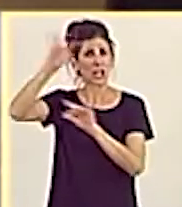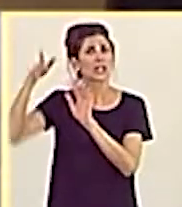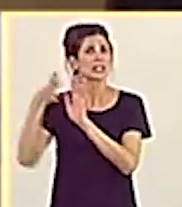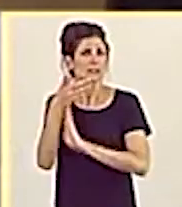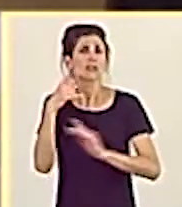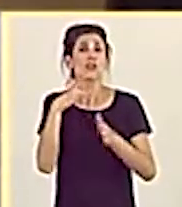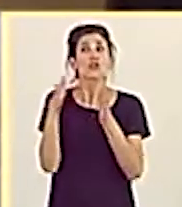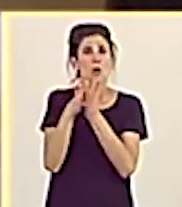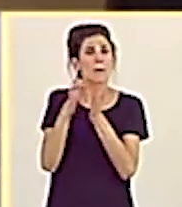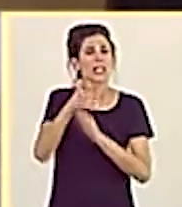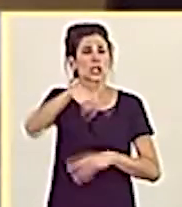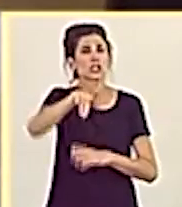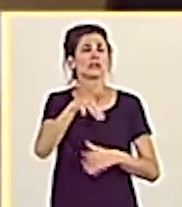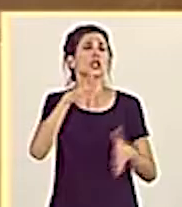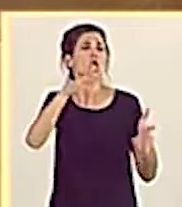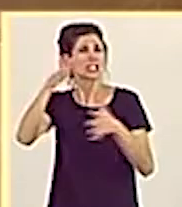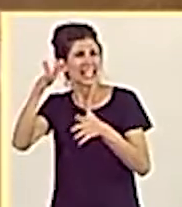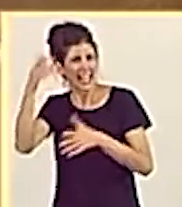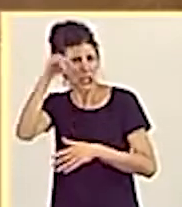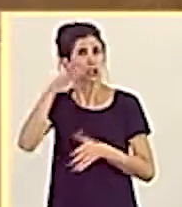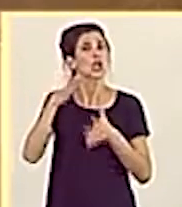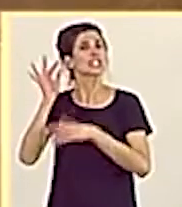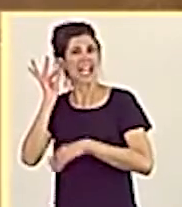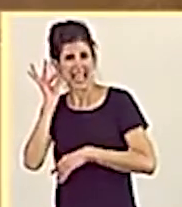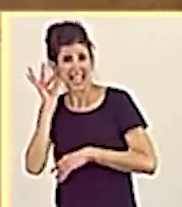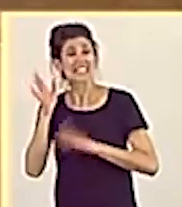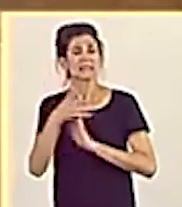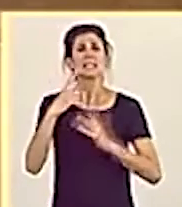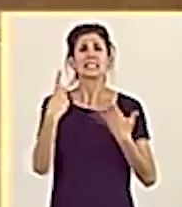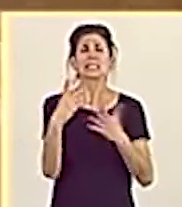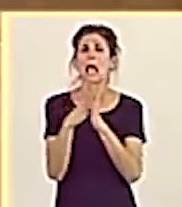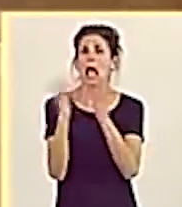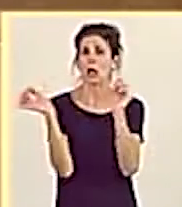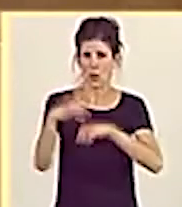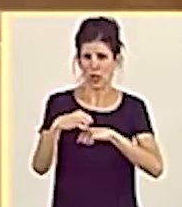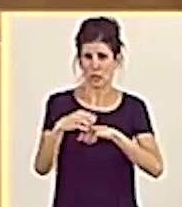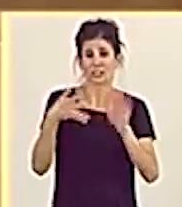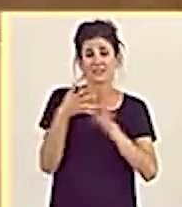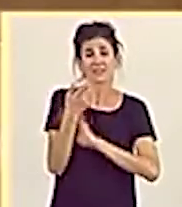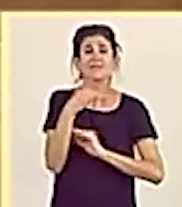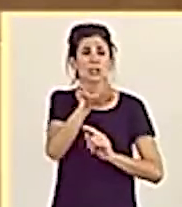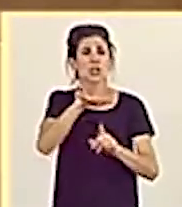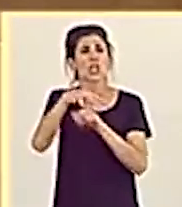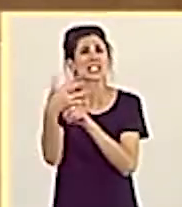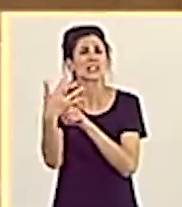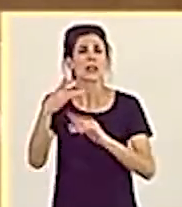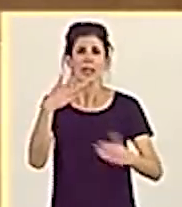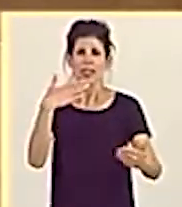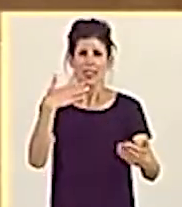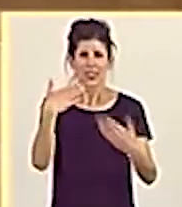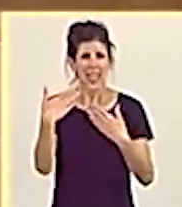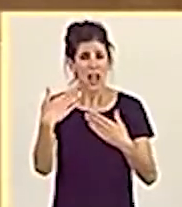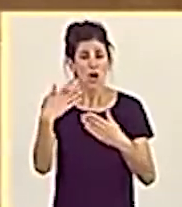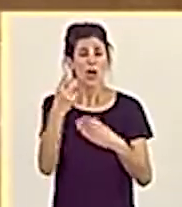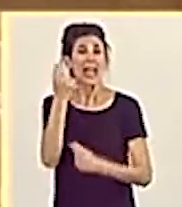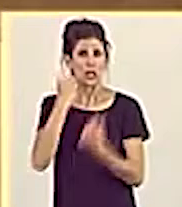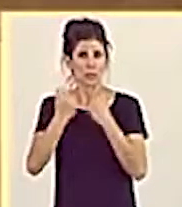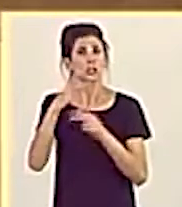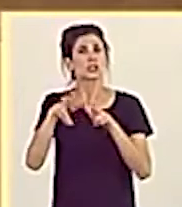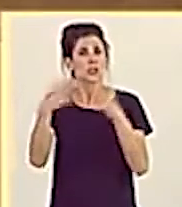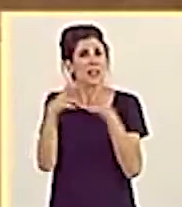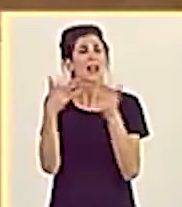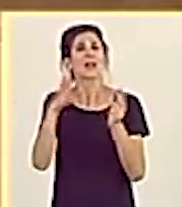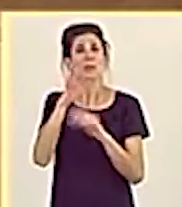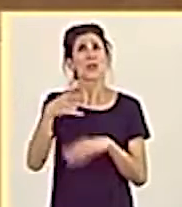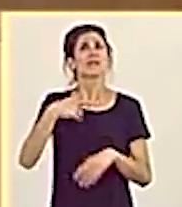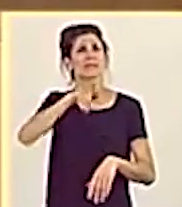con sus compañeros consejeros y consejeras. Seis acuerdos en el contexto del diálogo económico y social con la